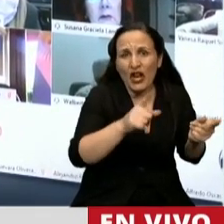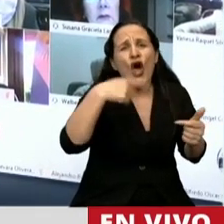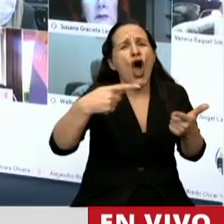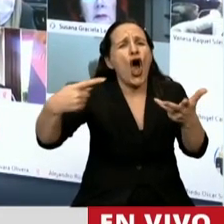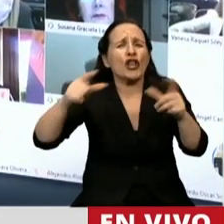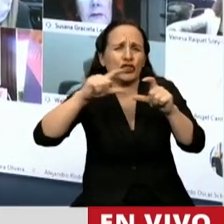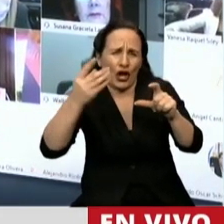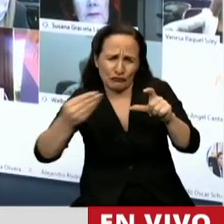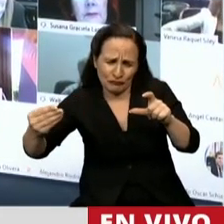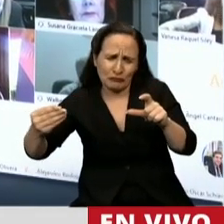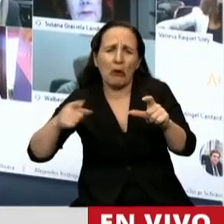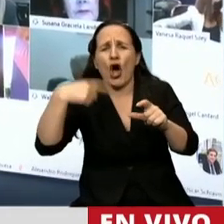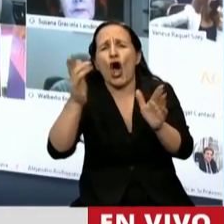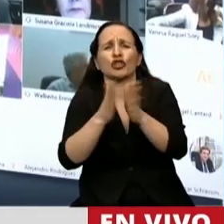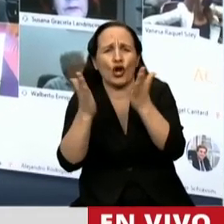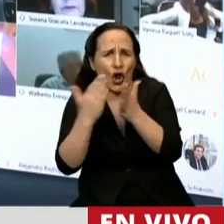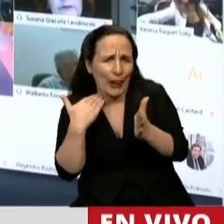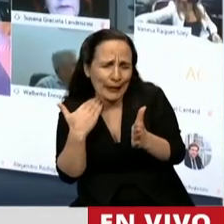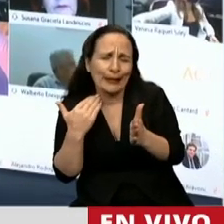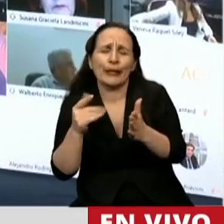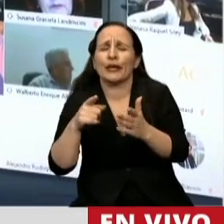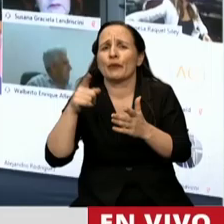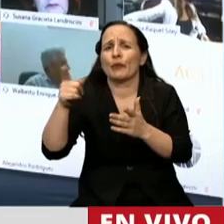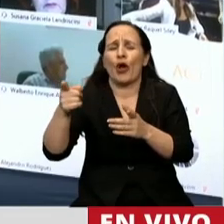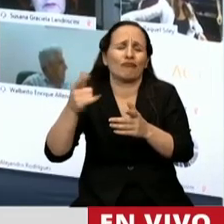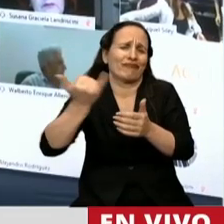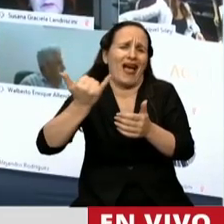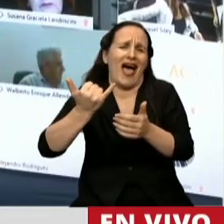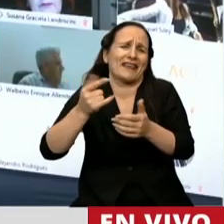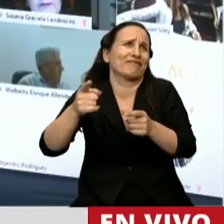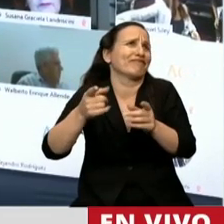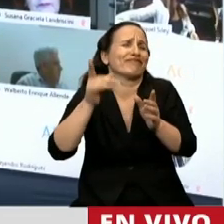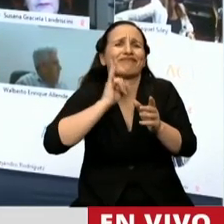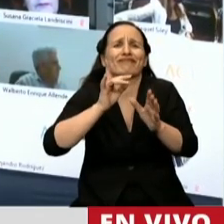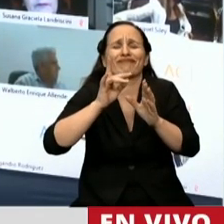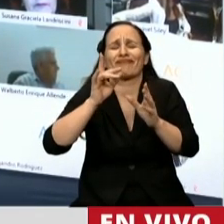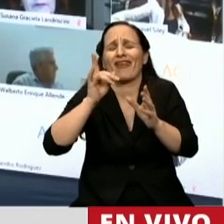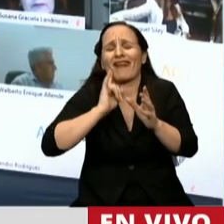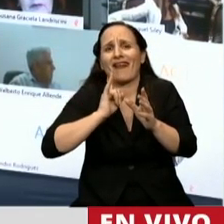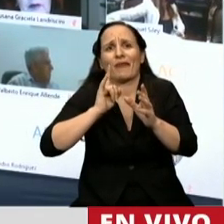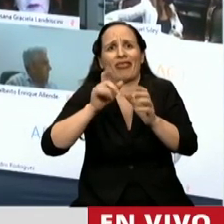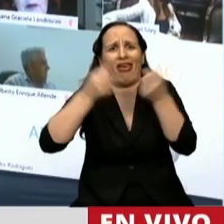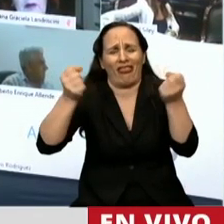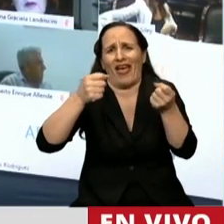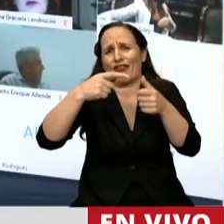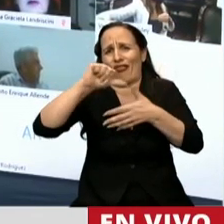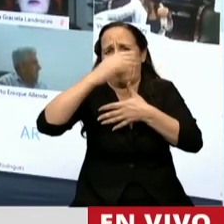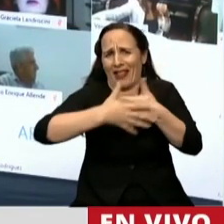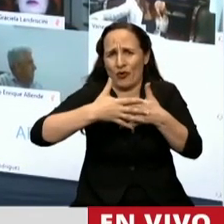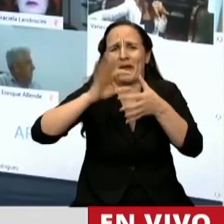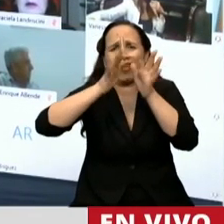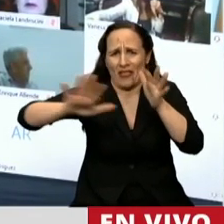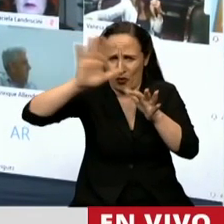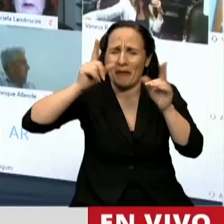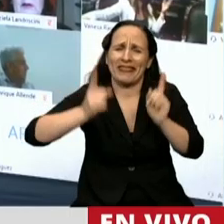compiladas en diversos libros y publicadas en una gran cantidad de periódicos y revistas de Latinoamérica y de Europa.